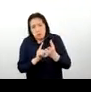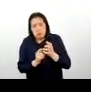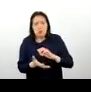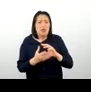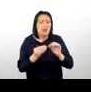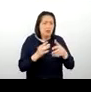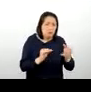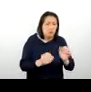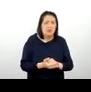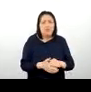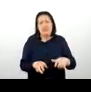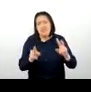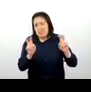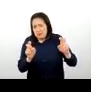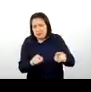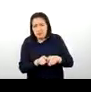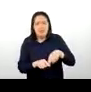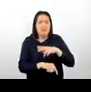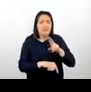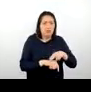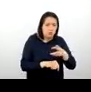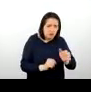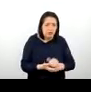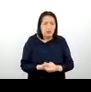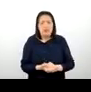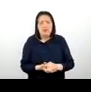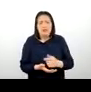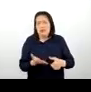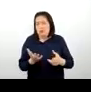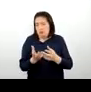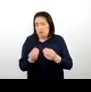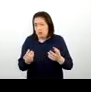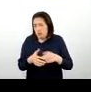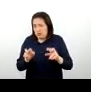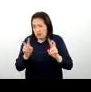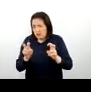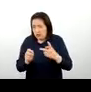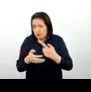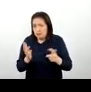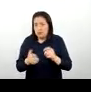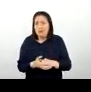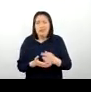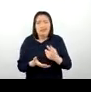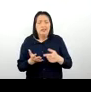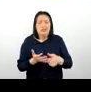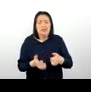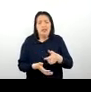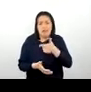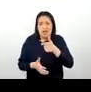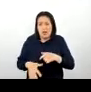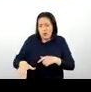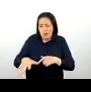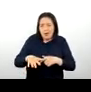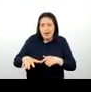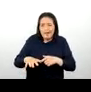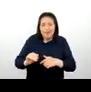y en el tema de naturaleza está, resalta muchísimo el tema de lo que viene a ser las Aguas Turquesas de Mico,